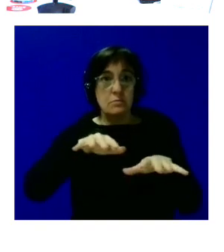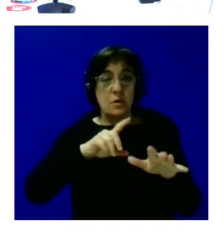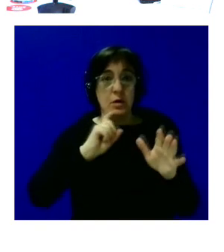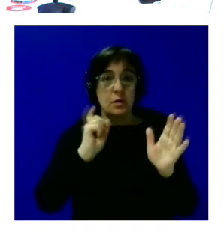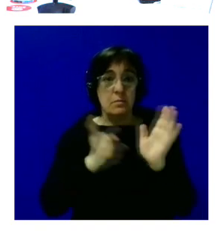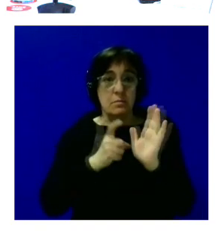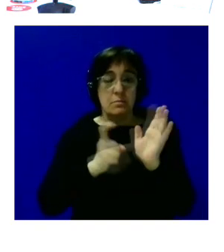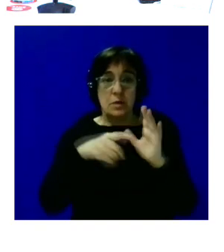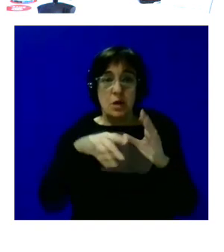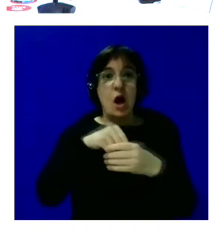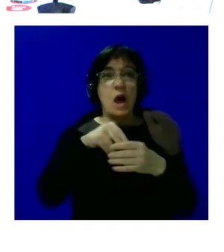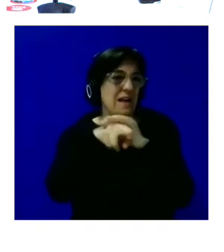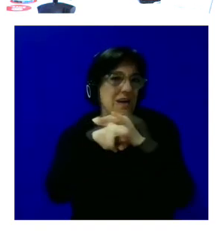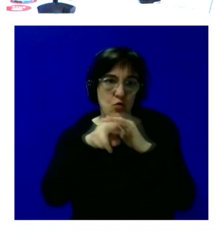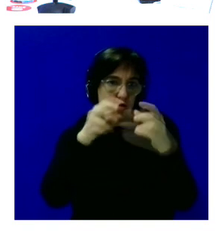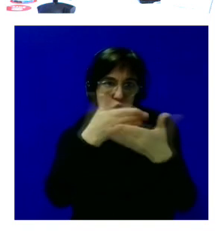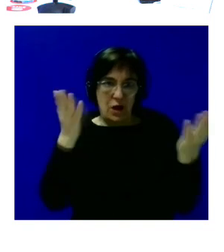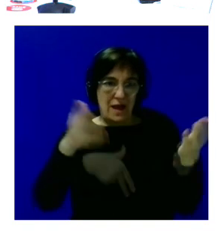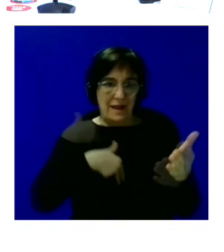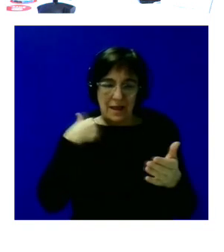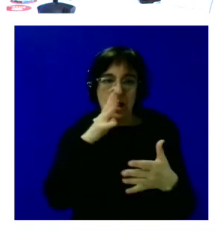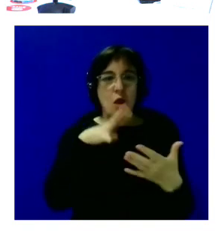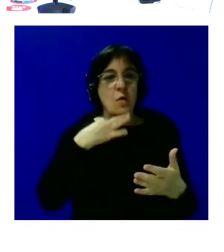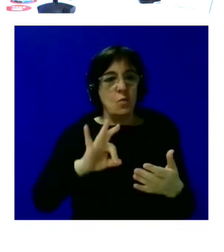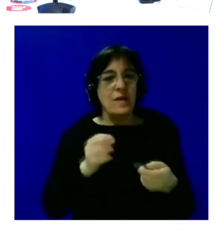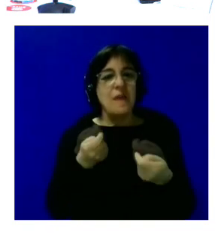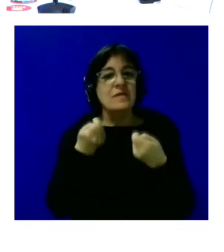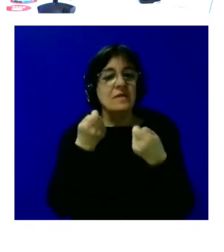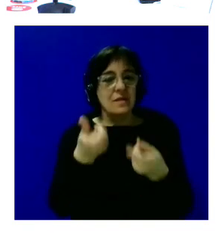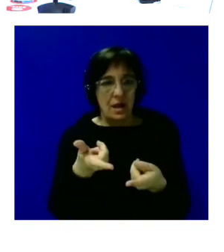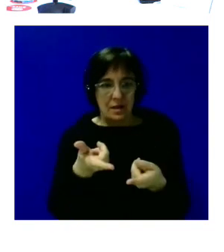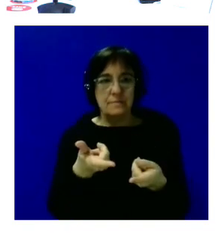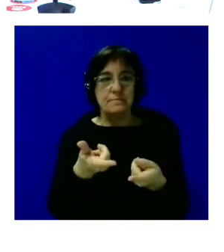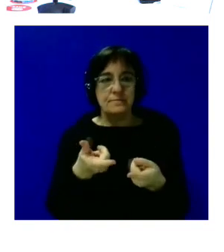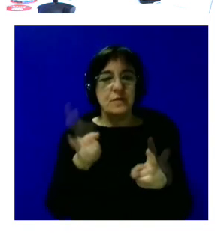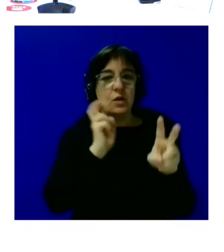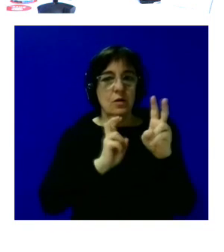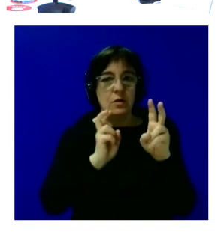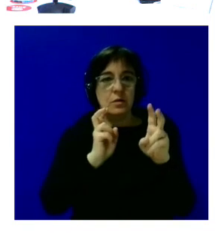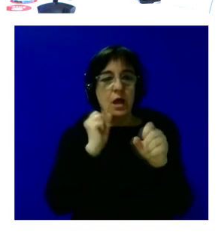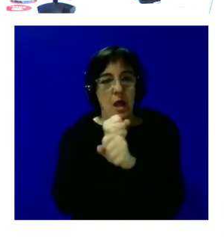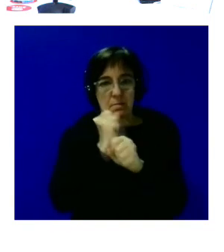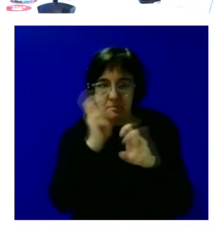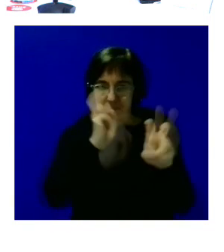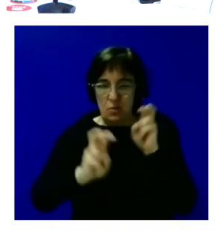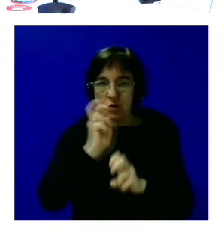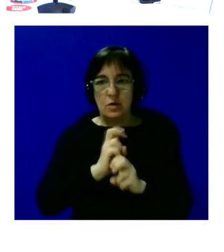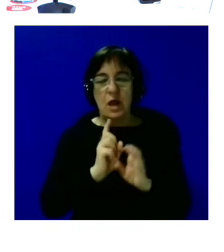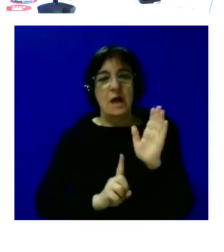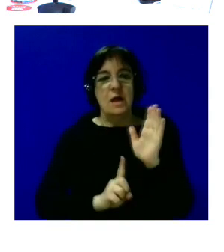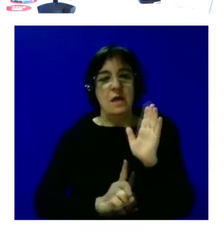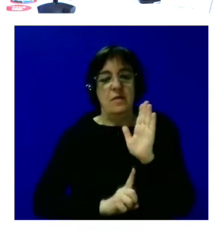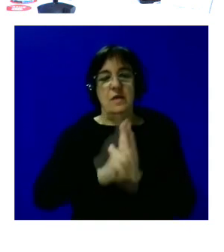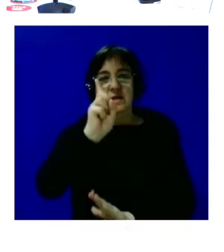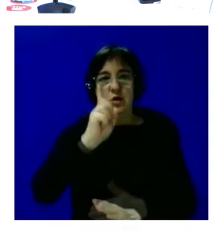como de recursos comunitarios existen que puedan potenciar la búsqueda de empleo y el desarrollo personal